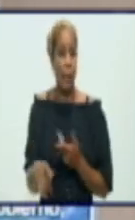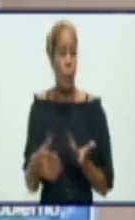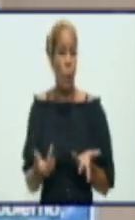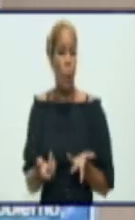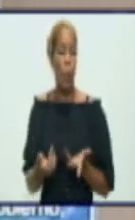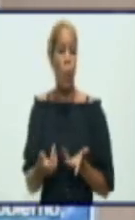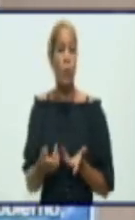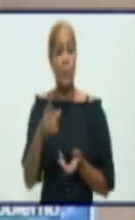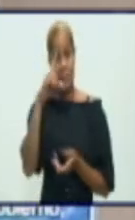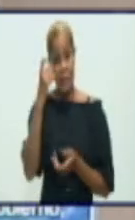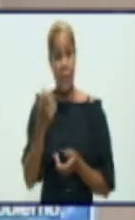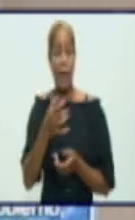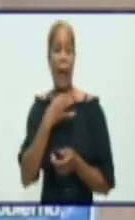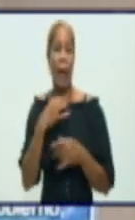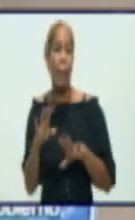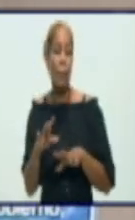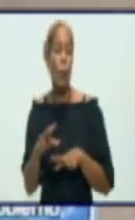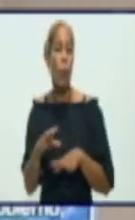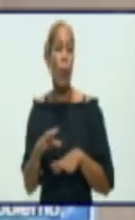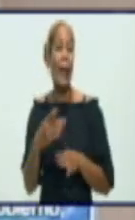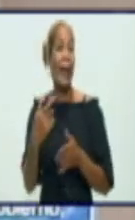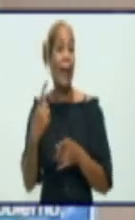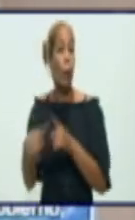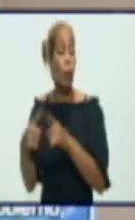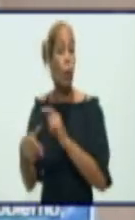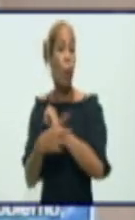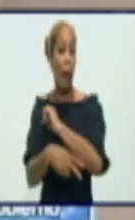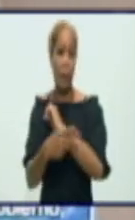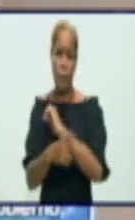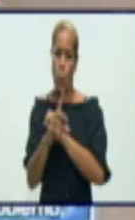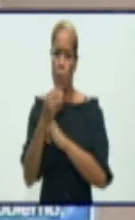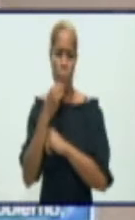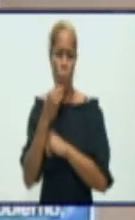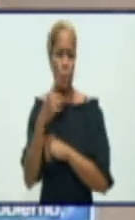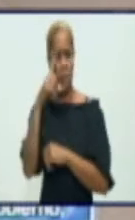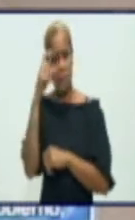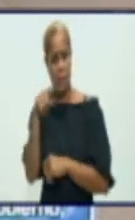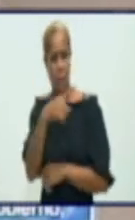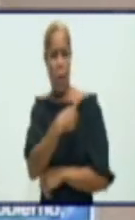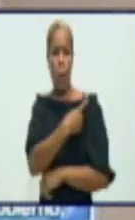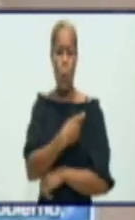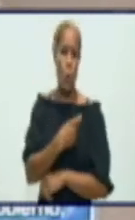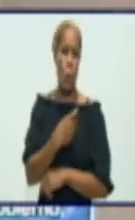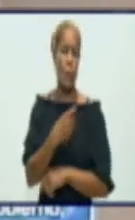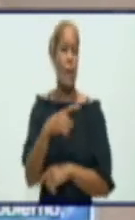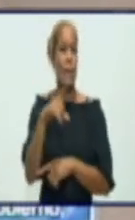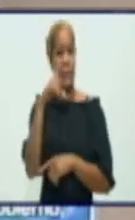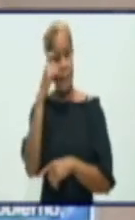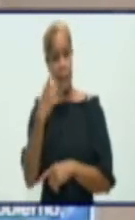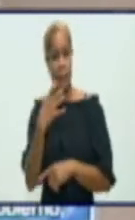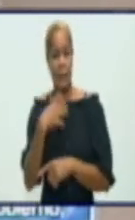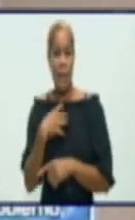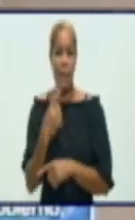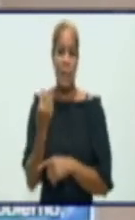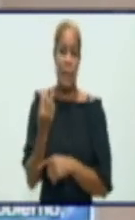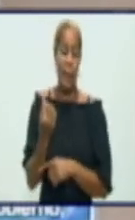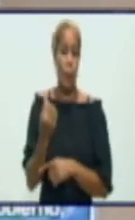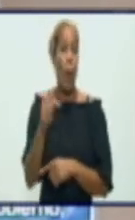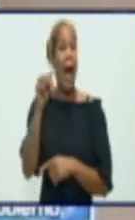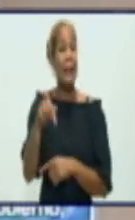que le toque morirse se morirá, como han dicho muchos gobiernos. Entonces, yo creo que también nosotros tenemos que ir a medidas de más rigor